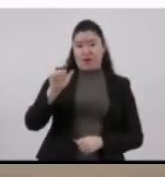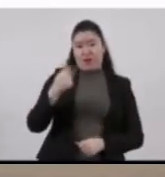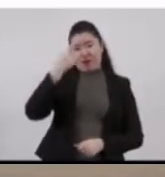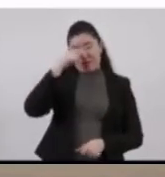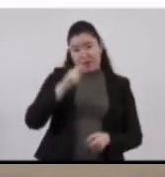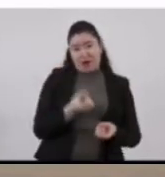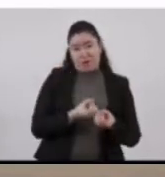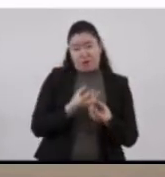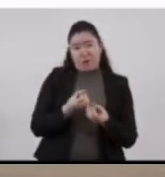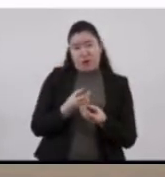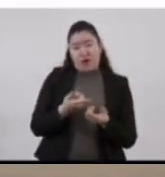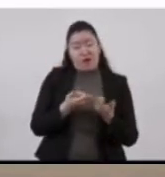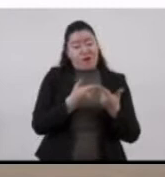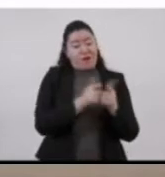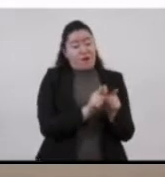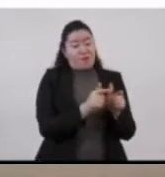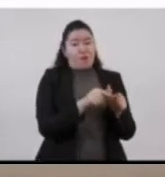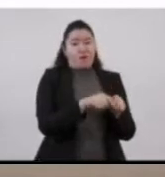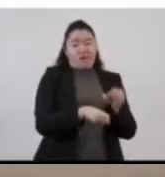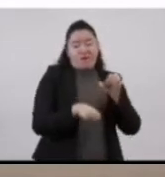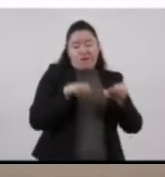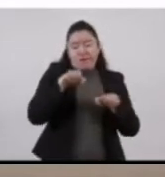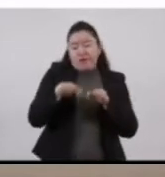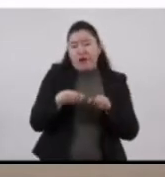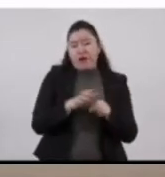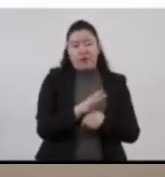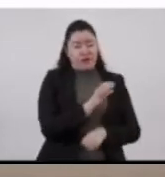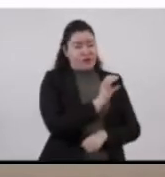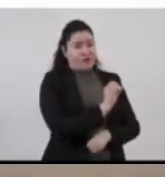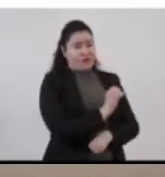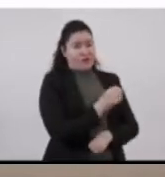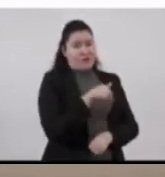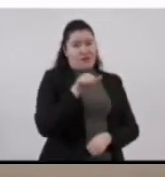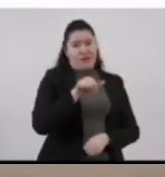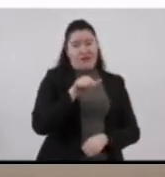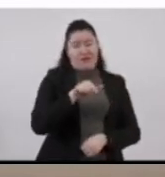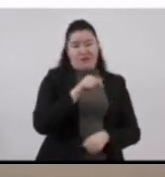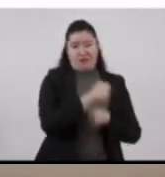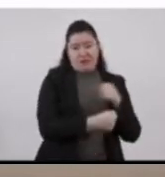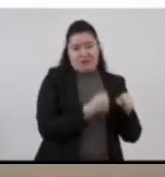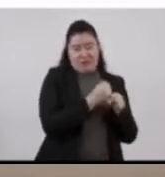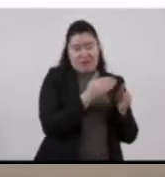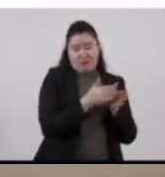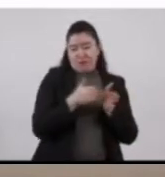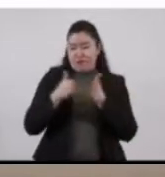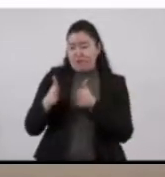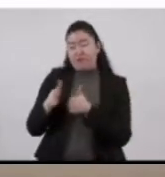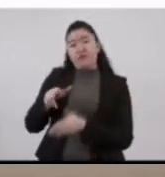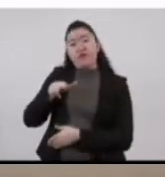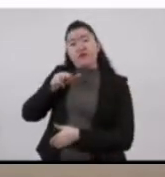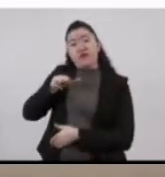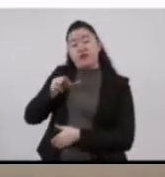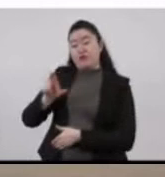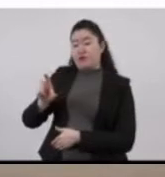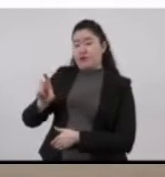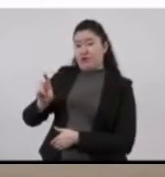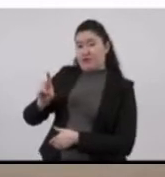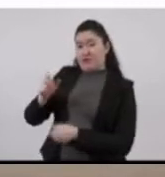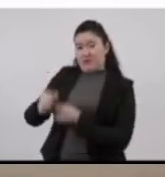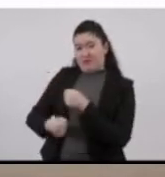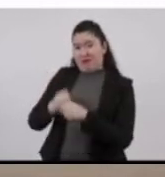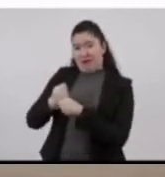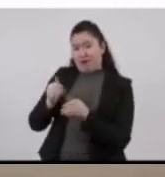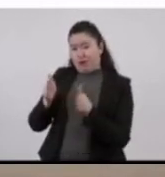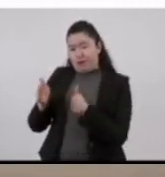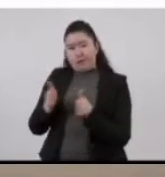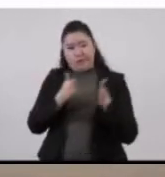a grupos de edad. ¿Cuáles son? De 0 a 17 años y de 18 a 30 años. Con esta medida